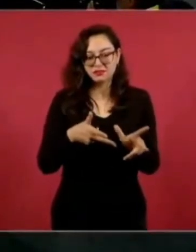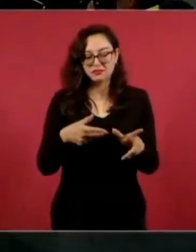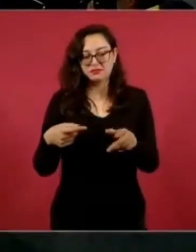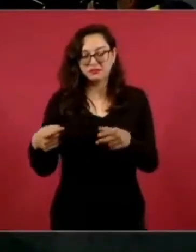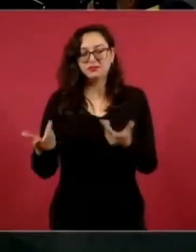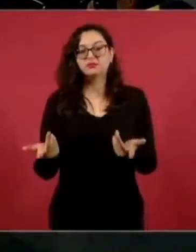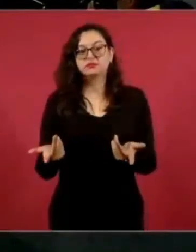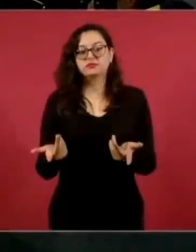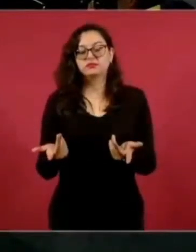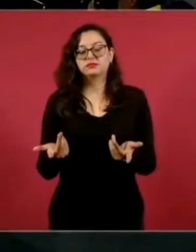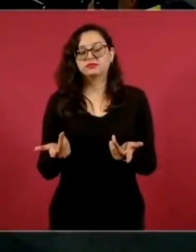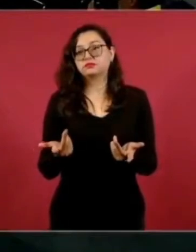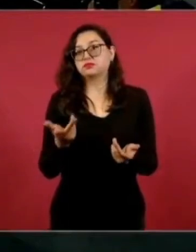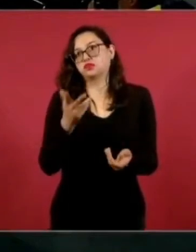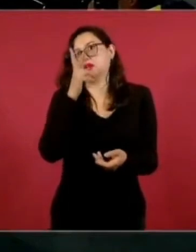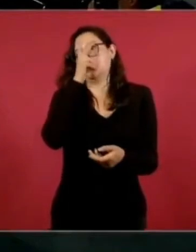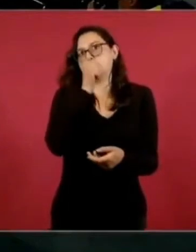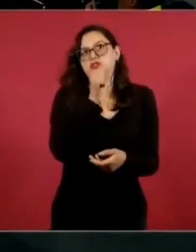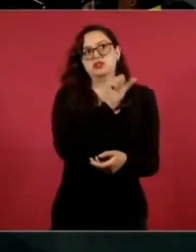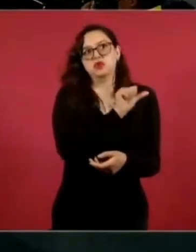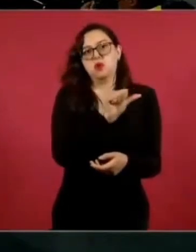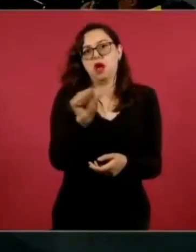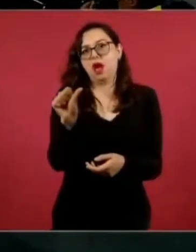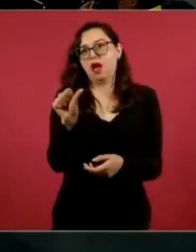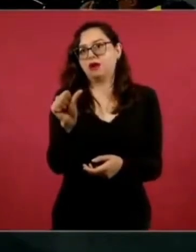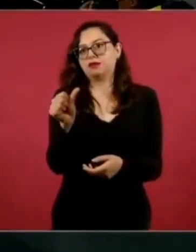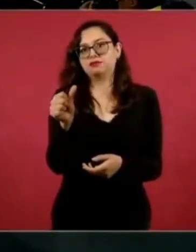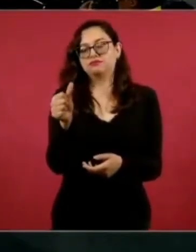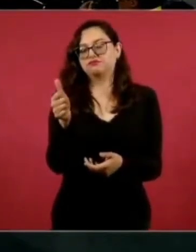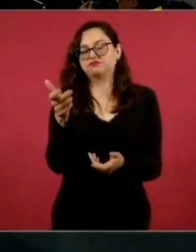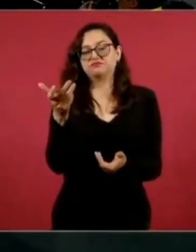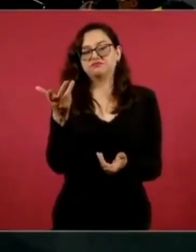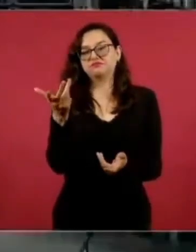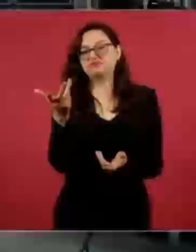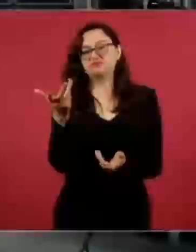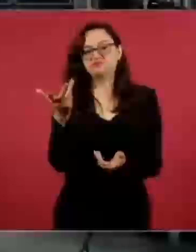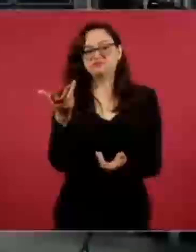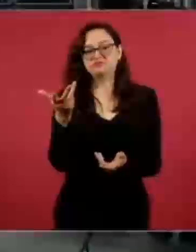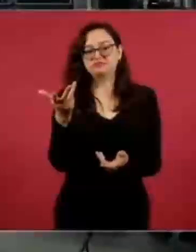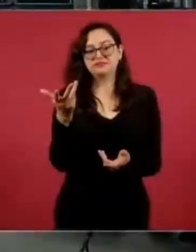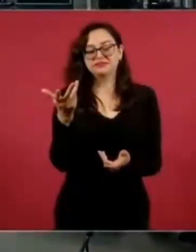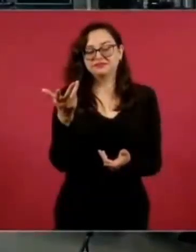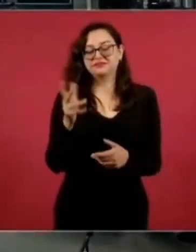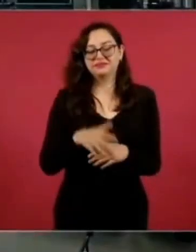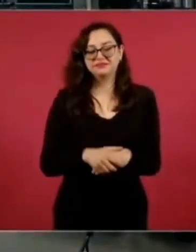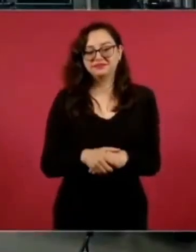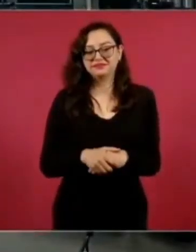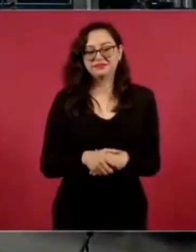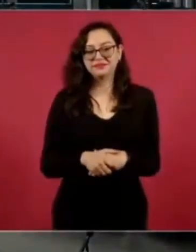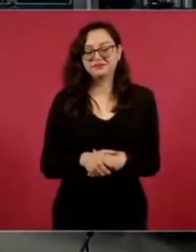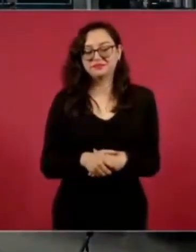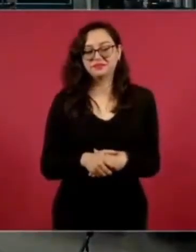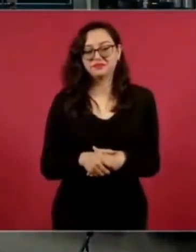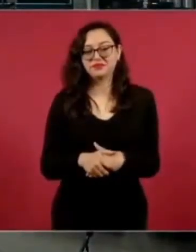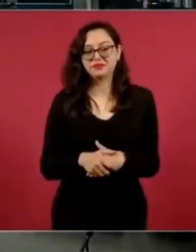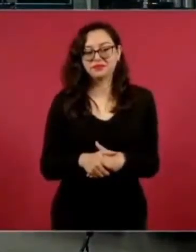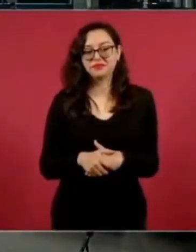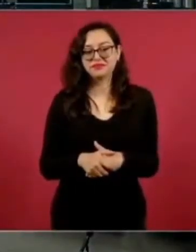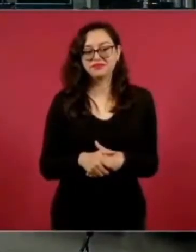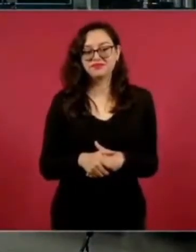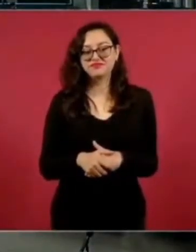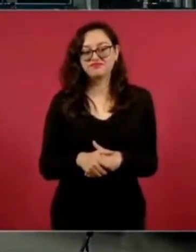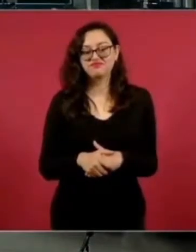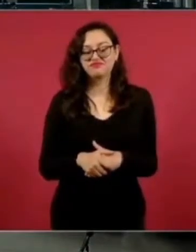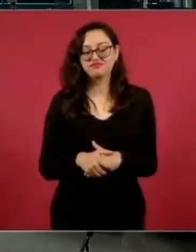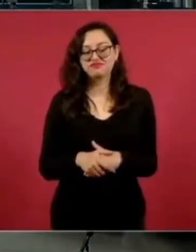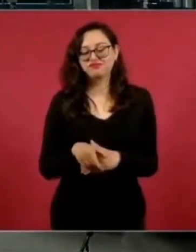que será, ¿cómo se llama el